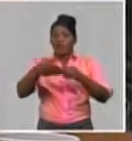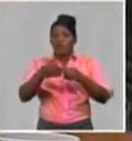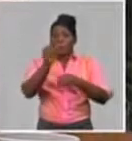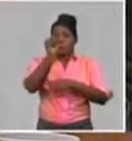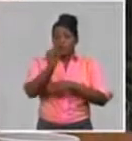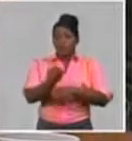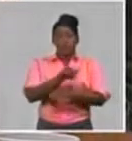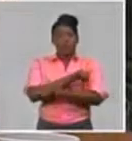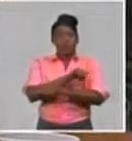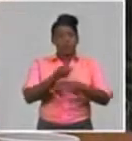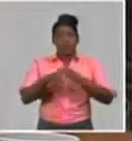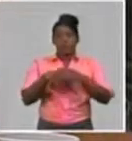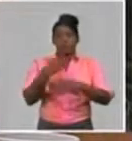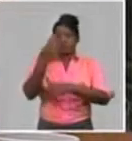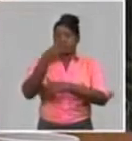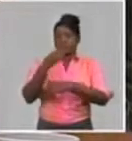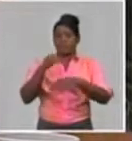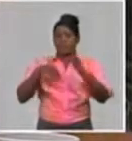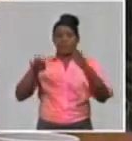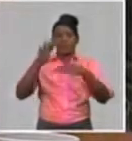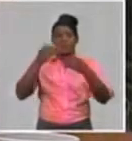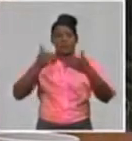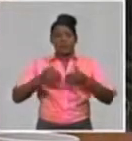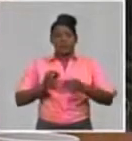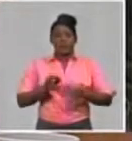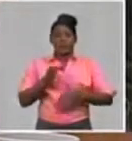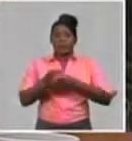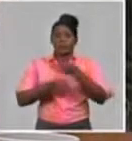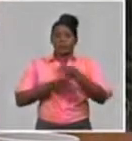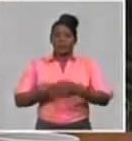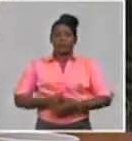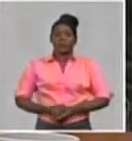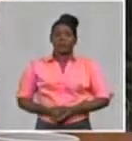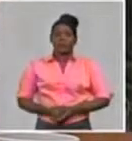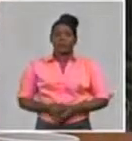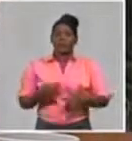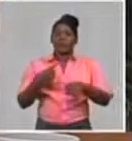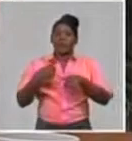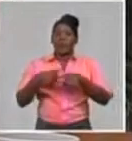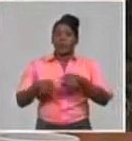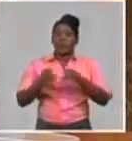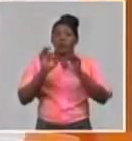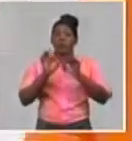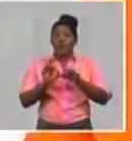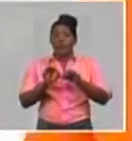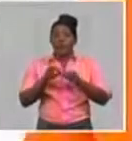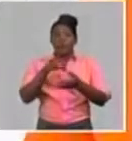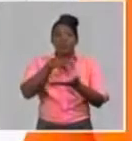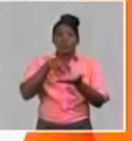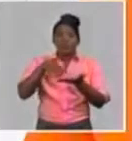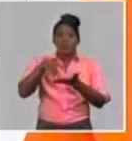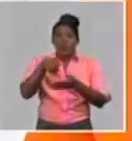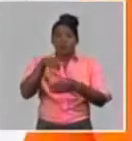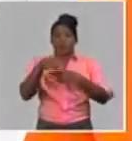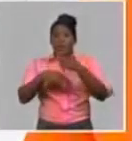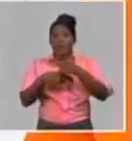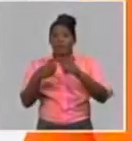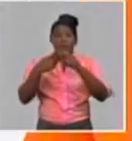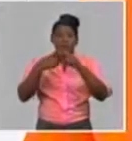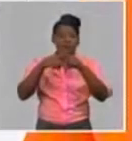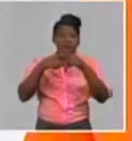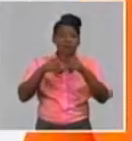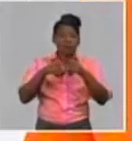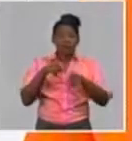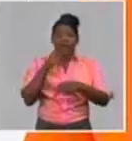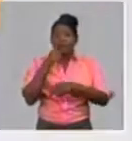recomendadas por el MINSAP. Aplicar la desinfección de los equipos especializados que brindan servicios de agua y saneamiento. Esto es un elemento